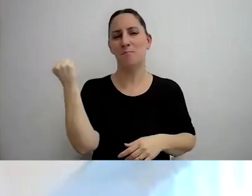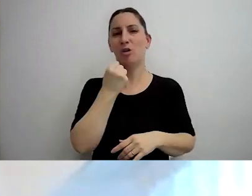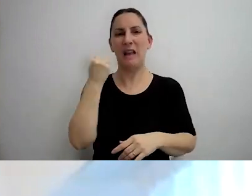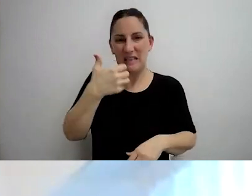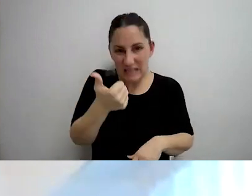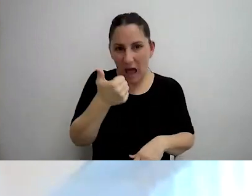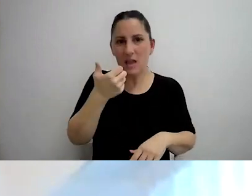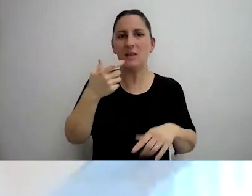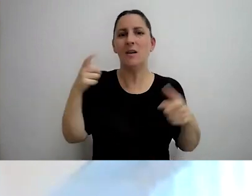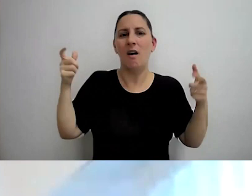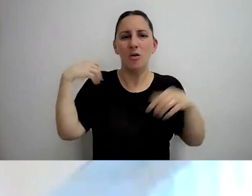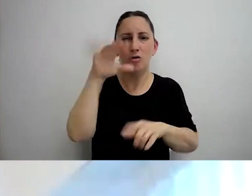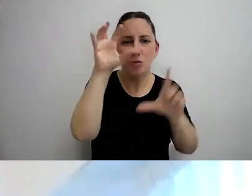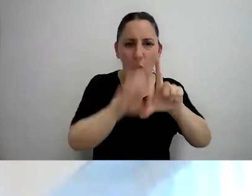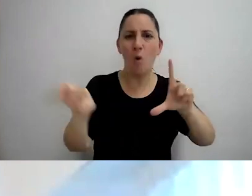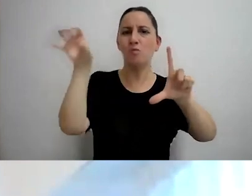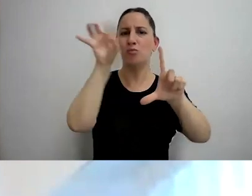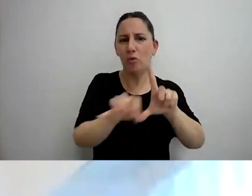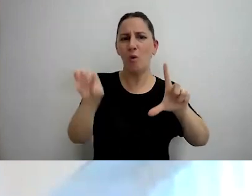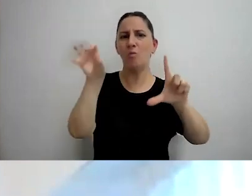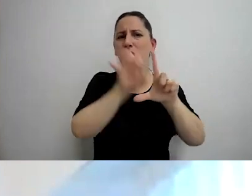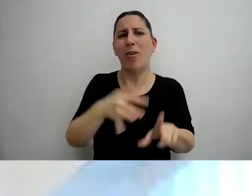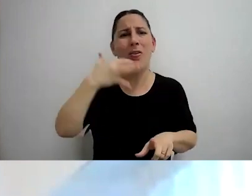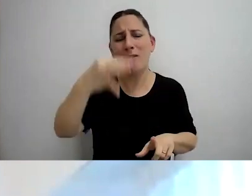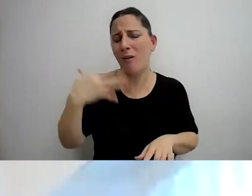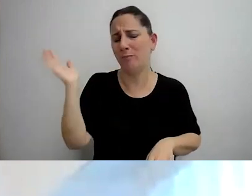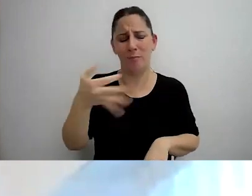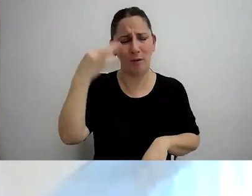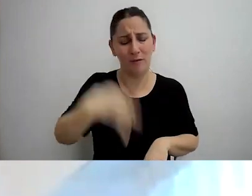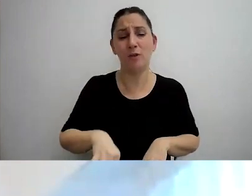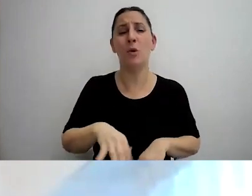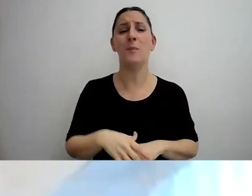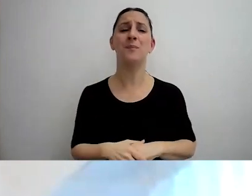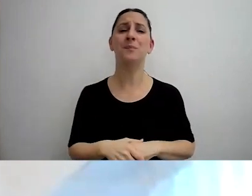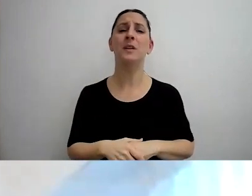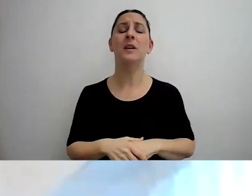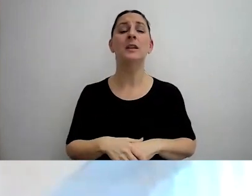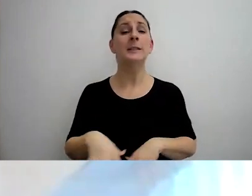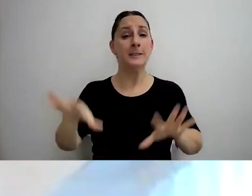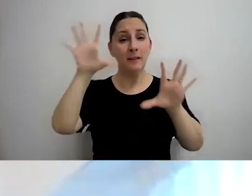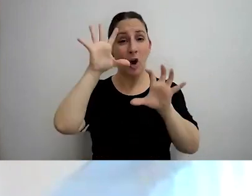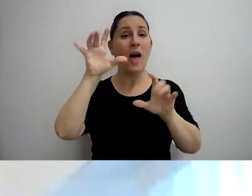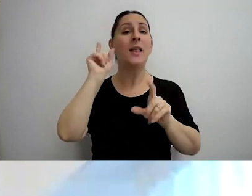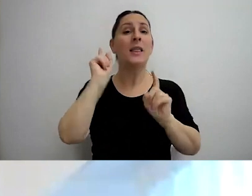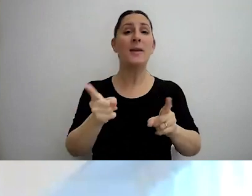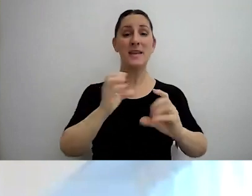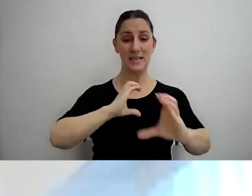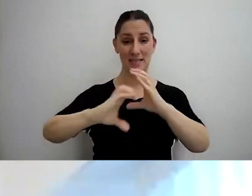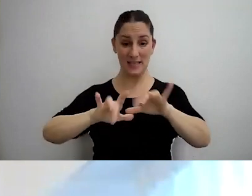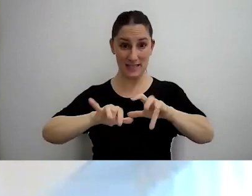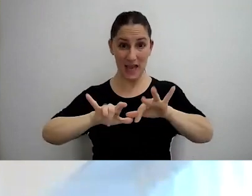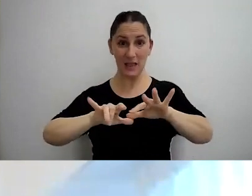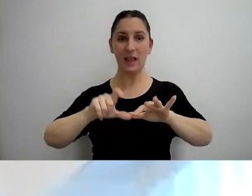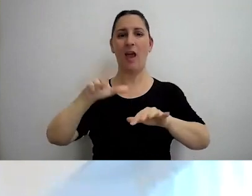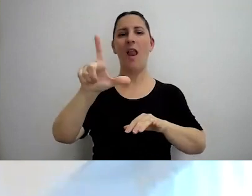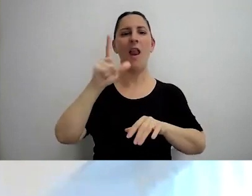encuentros y que sean todos un éxito. Recuerden también, bueno, el tema de la, a través del chat vamos a colgar el link